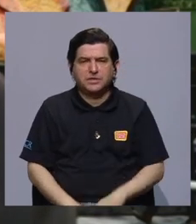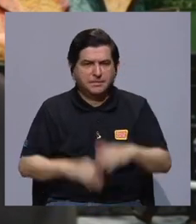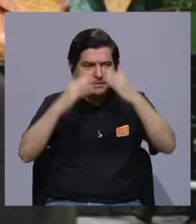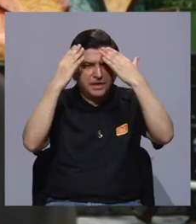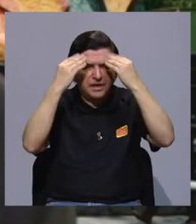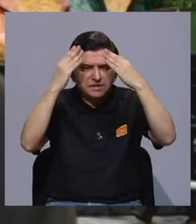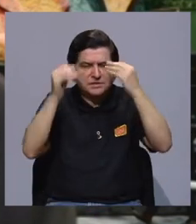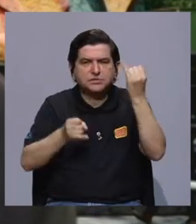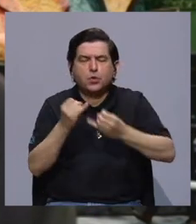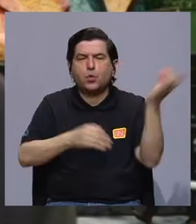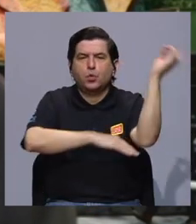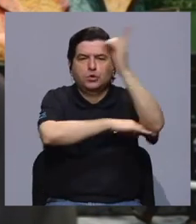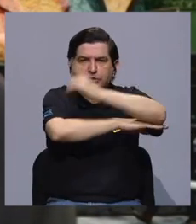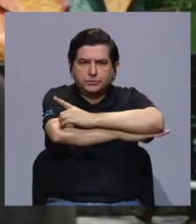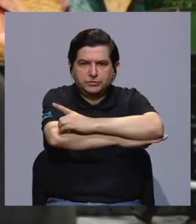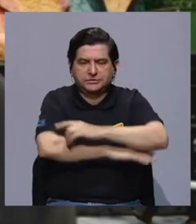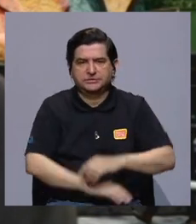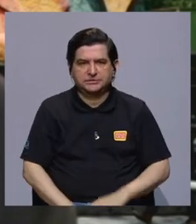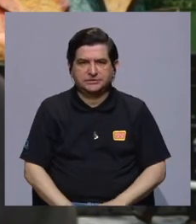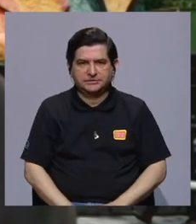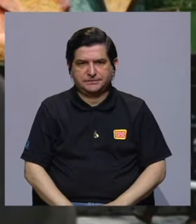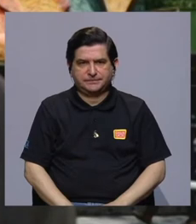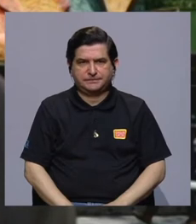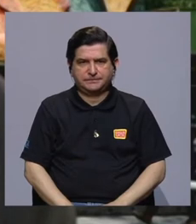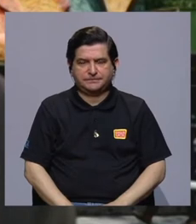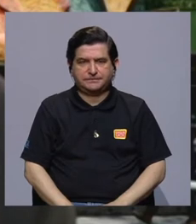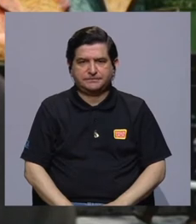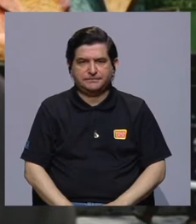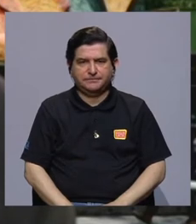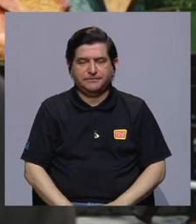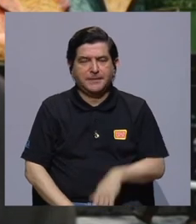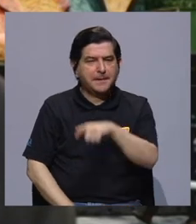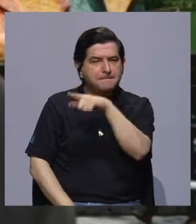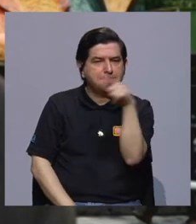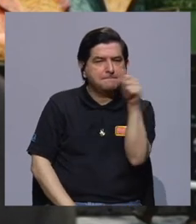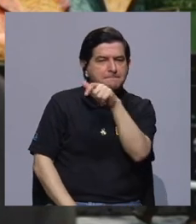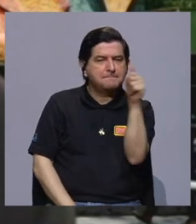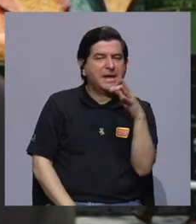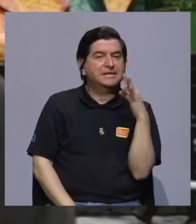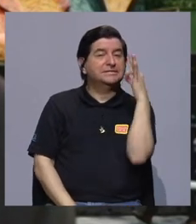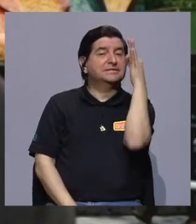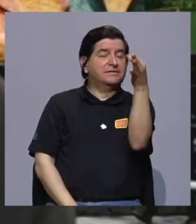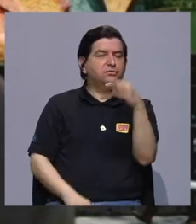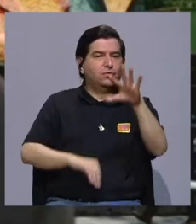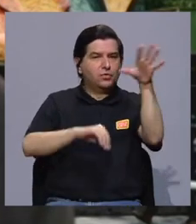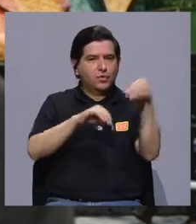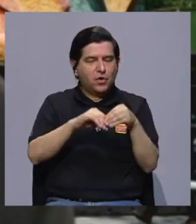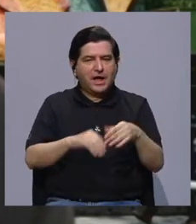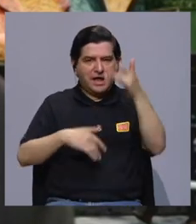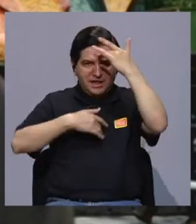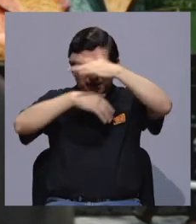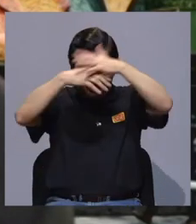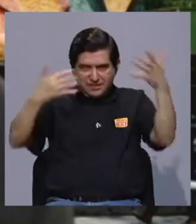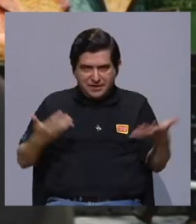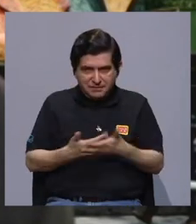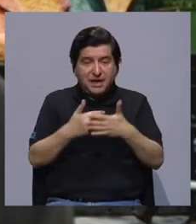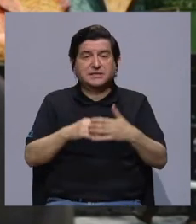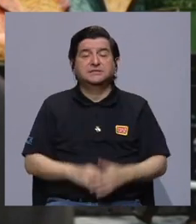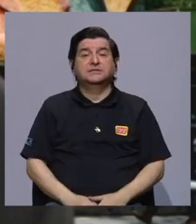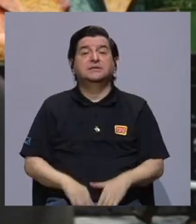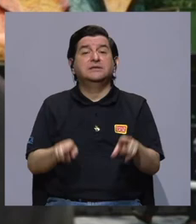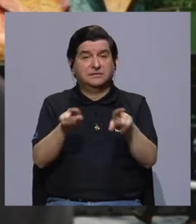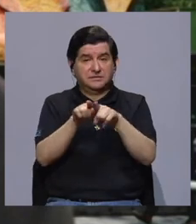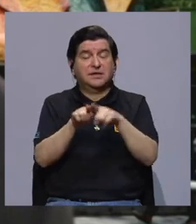Hemos visto reportes en los últimos días, bueno, de los meses que vienen, pues, además de la pandemia, vamos a